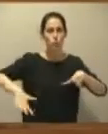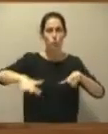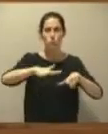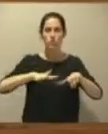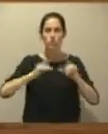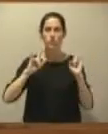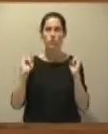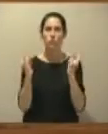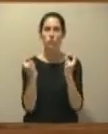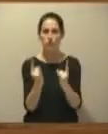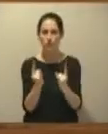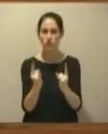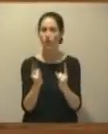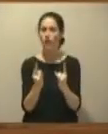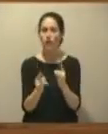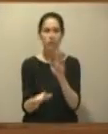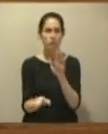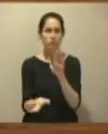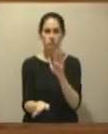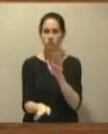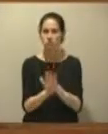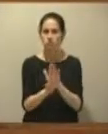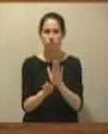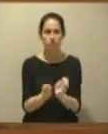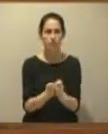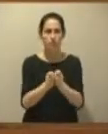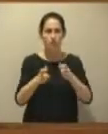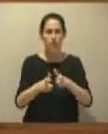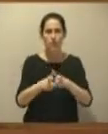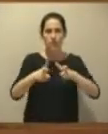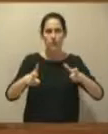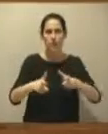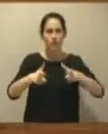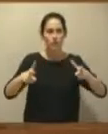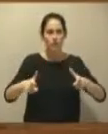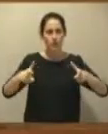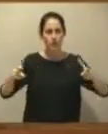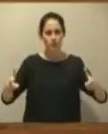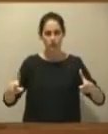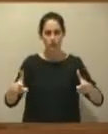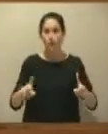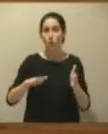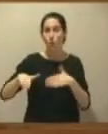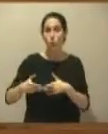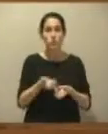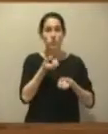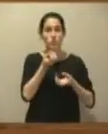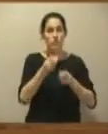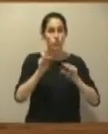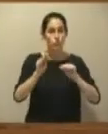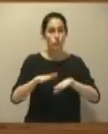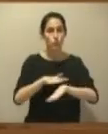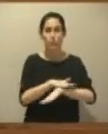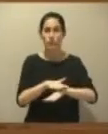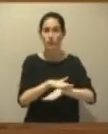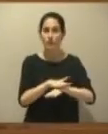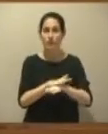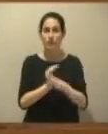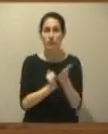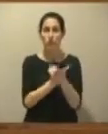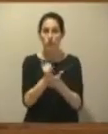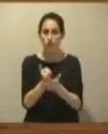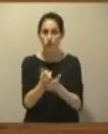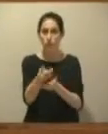forestal en constante crecimiento. Según los últimos datos del Ministerio de